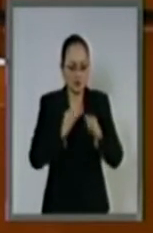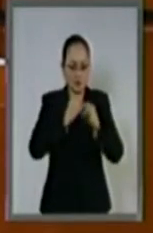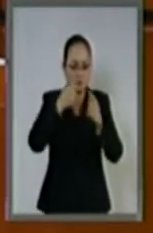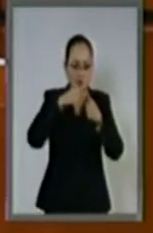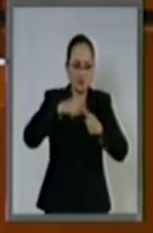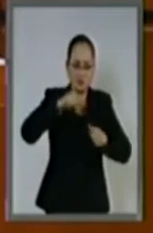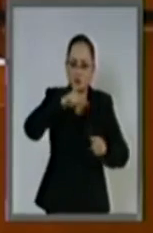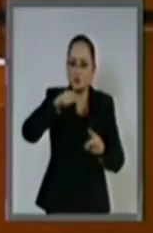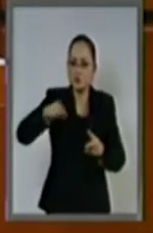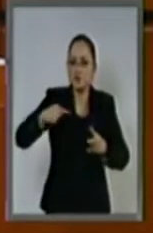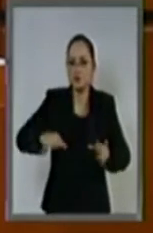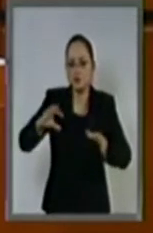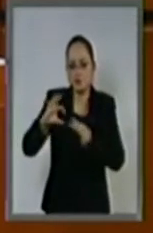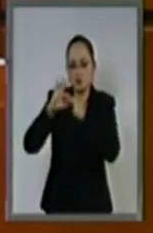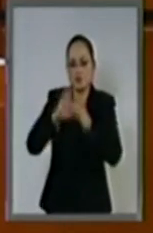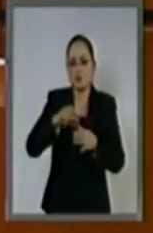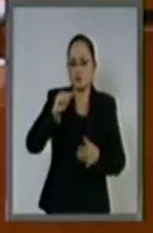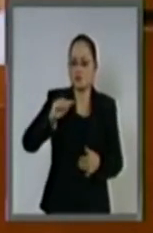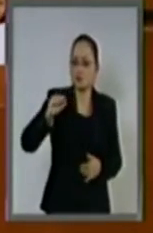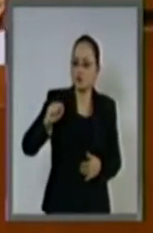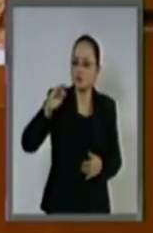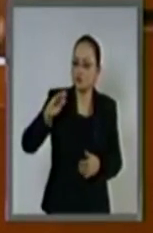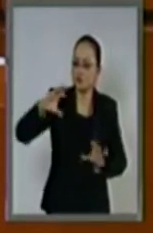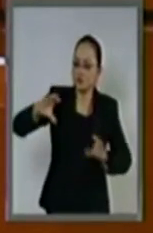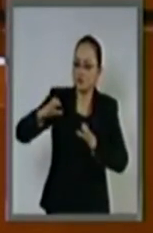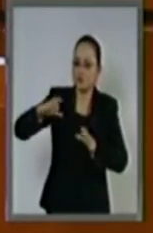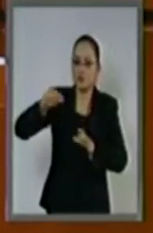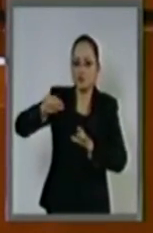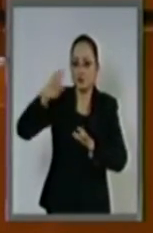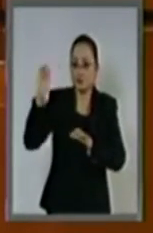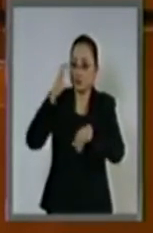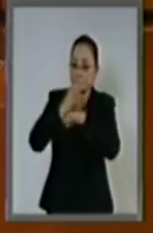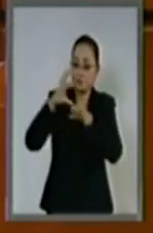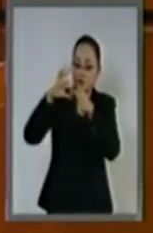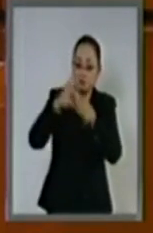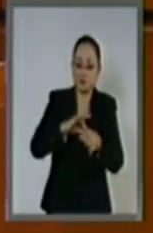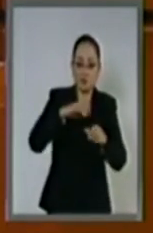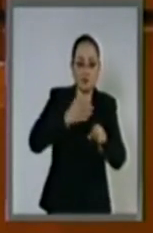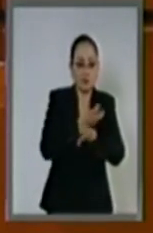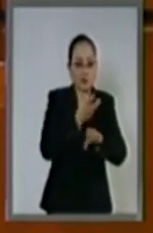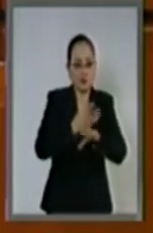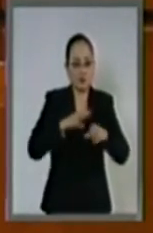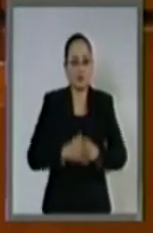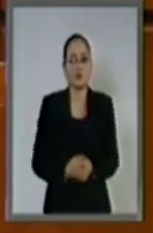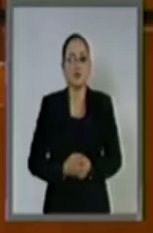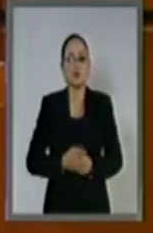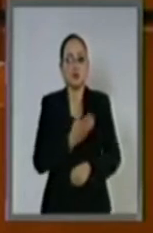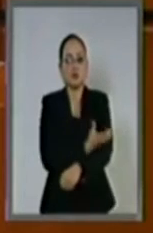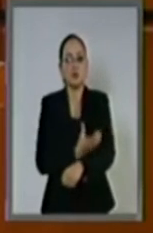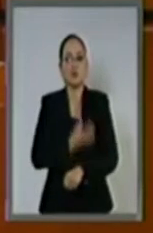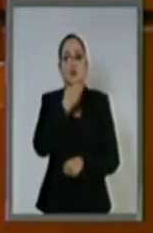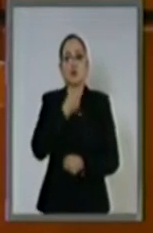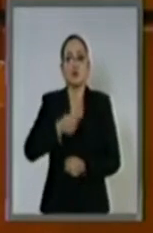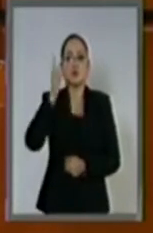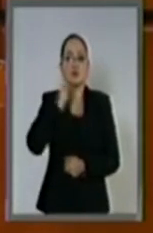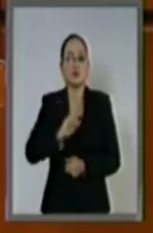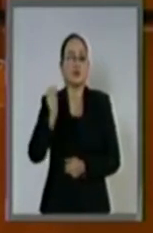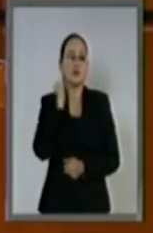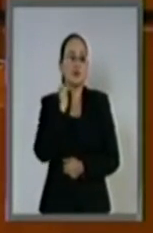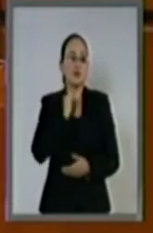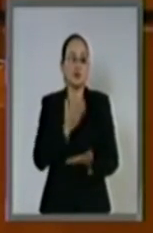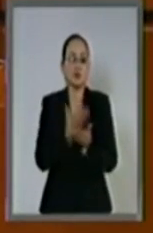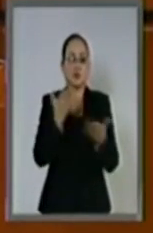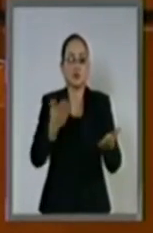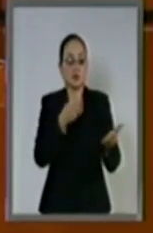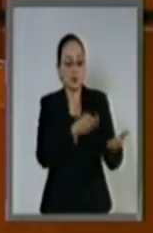locales con la Auditoría Superior de la Federación. Compañeras y compañeros senadores, con